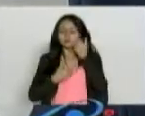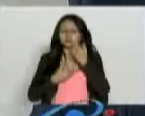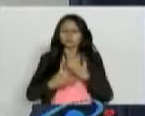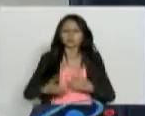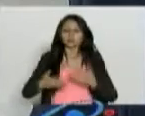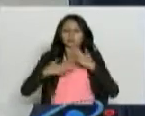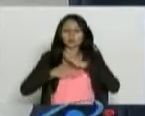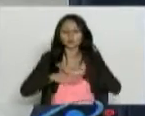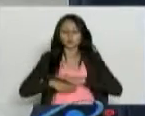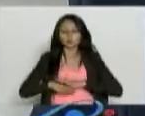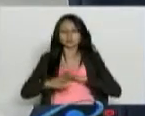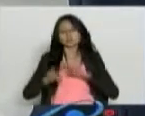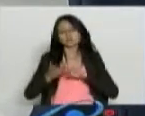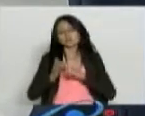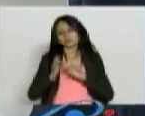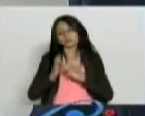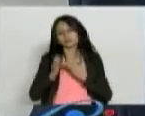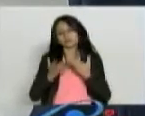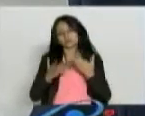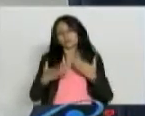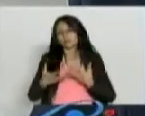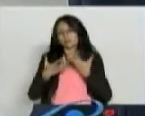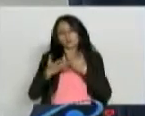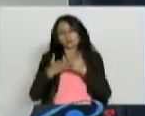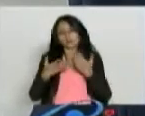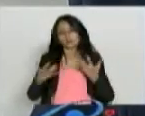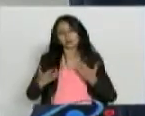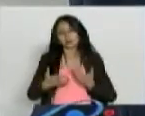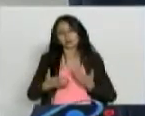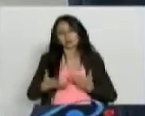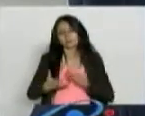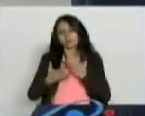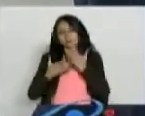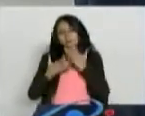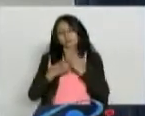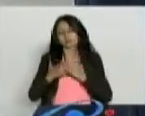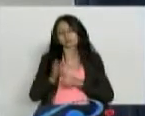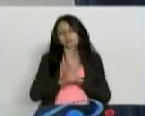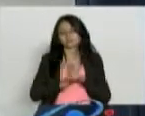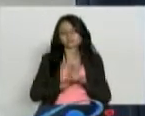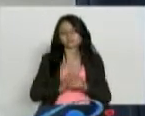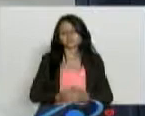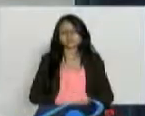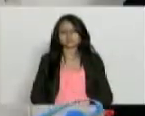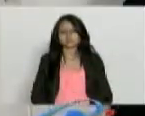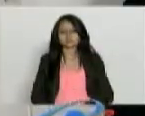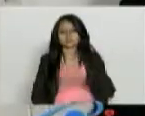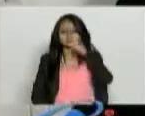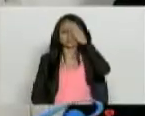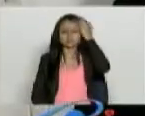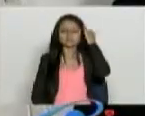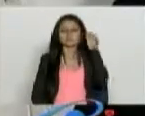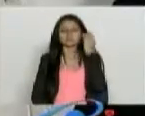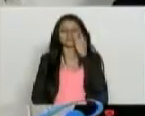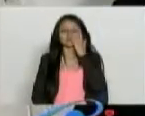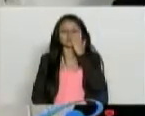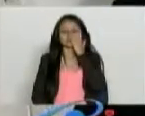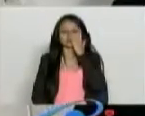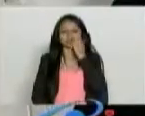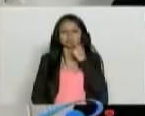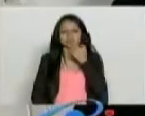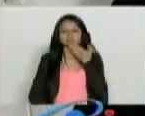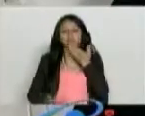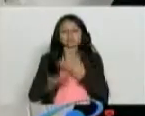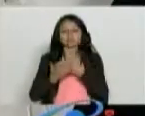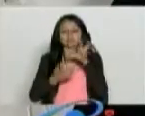me dé una mejor calidad de vida. No me pierdo ninguno de sus programas. Bueno, de corazón, muchas gracias. A usted y a